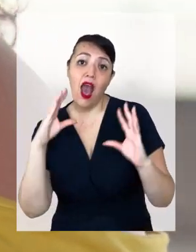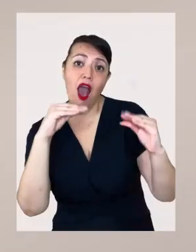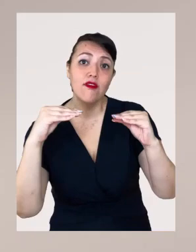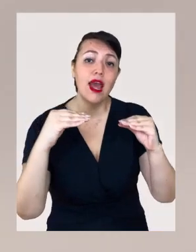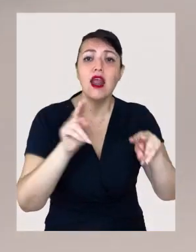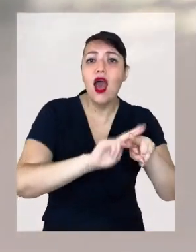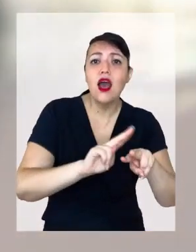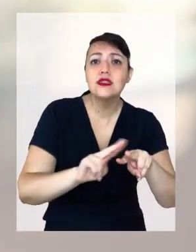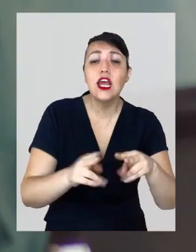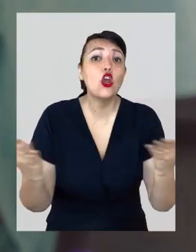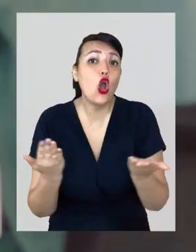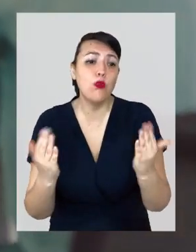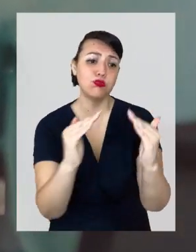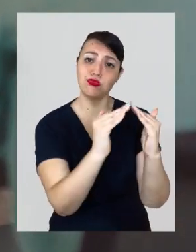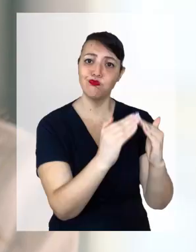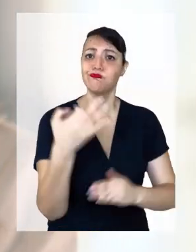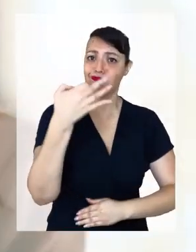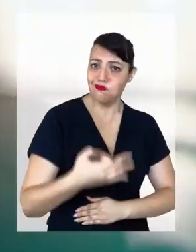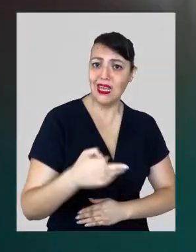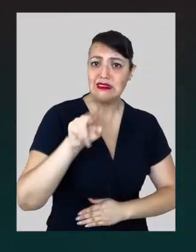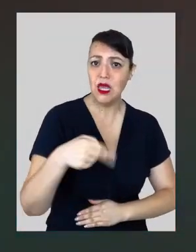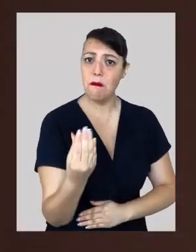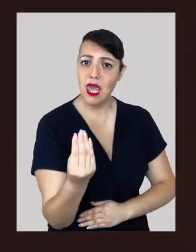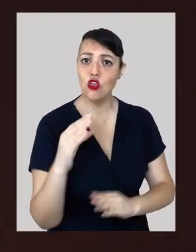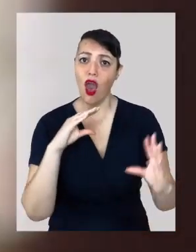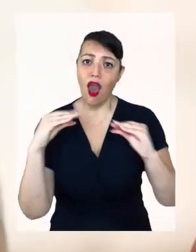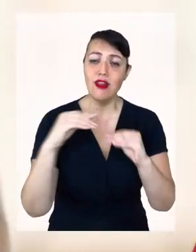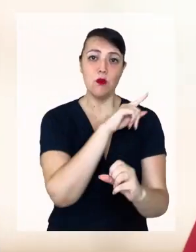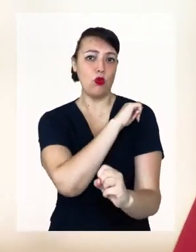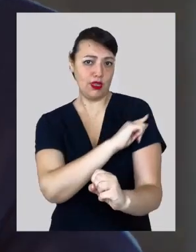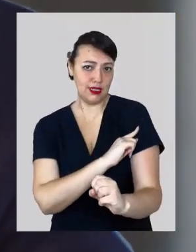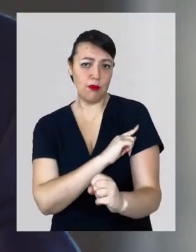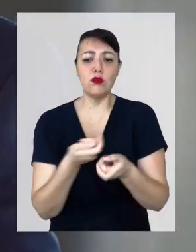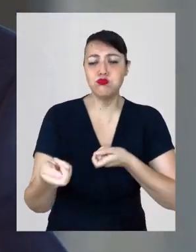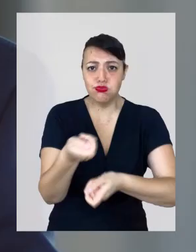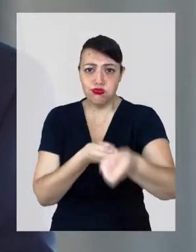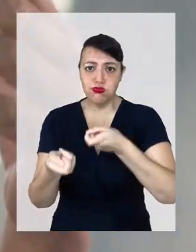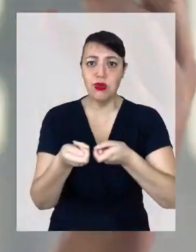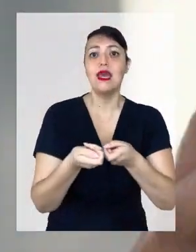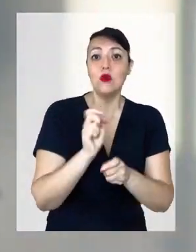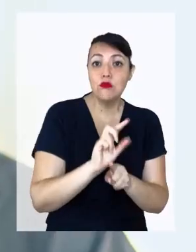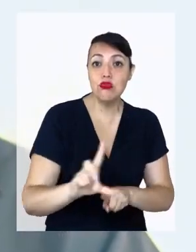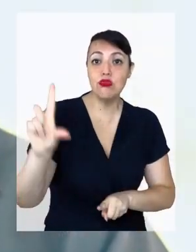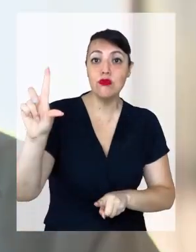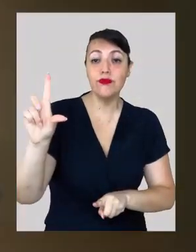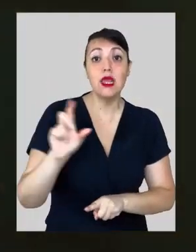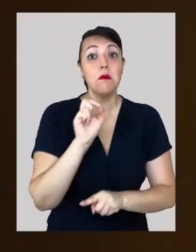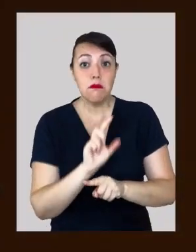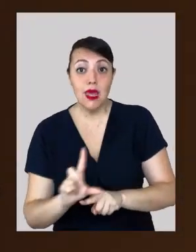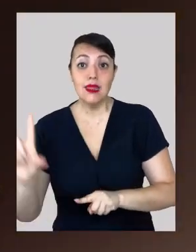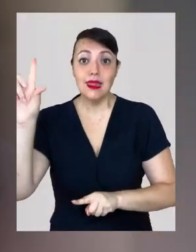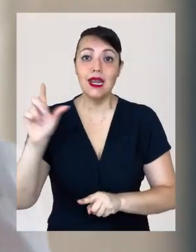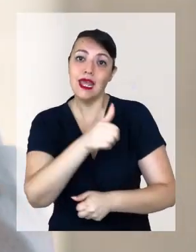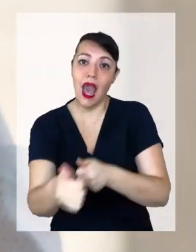lo que podemos hacer para vivir en nuestros barrios sin miedo. Conversar sobre nuestro potencial para reactivar nuestra economía. Emprender y